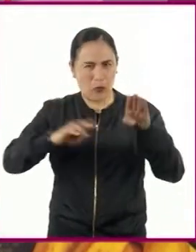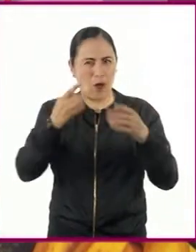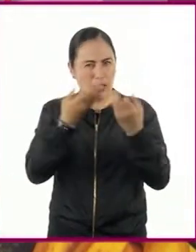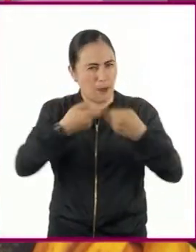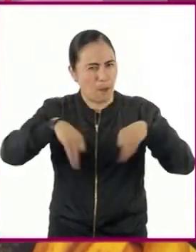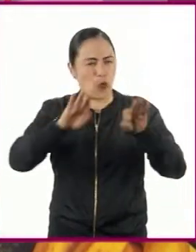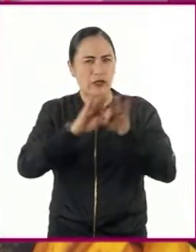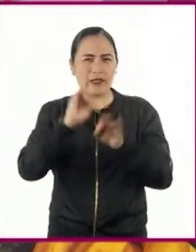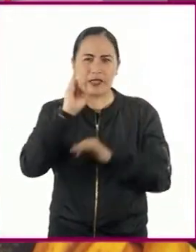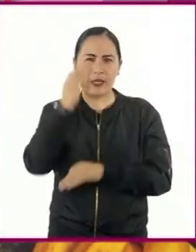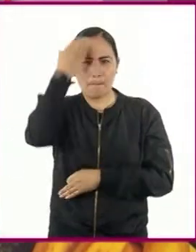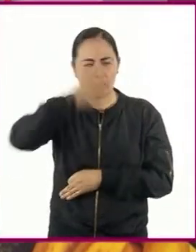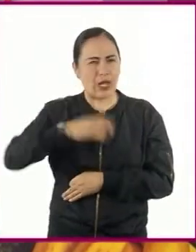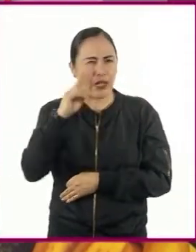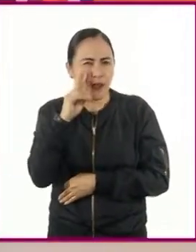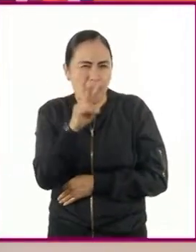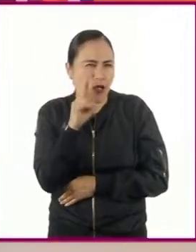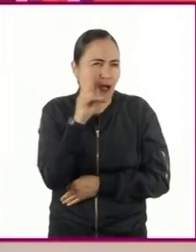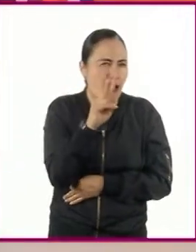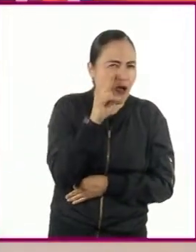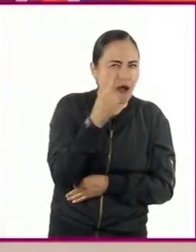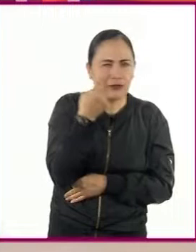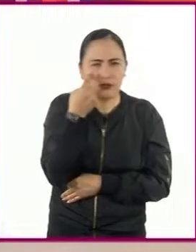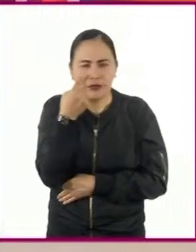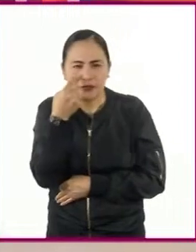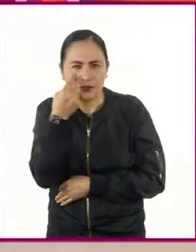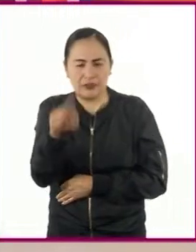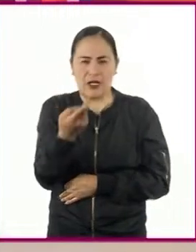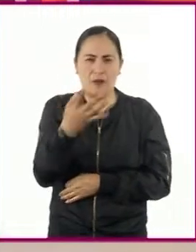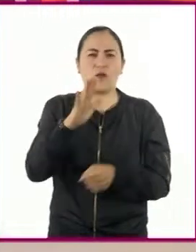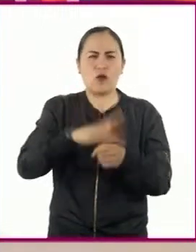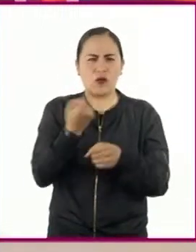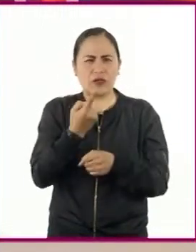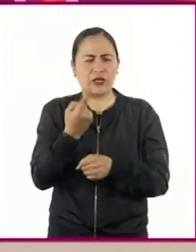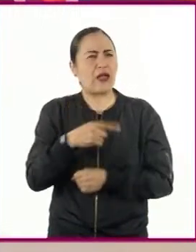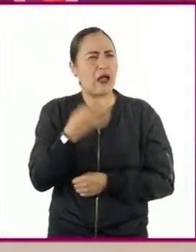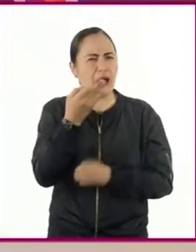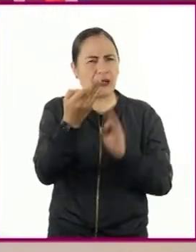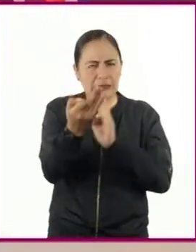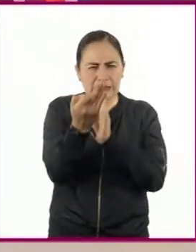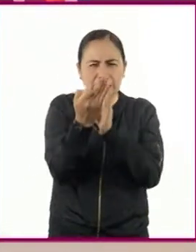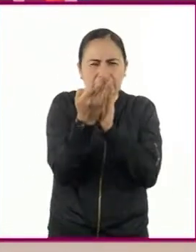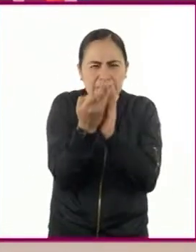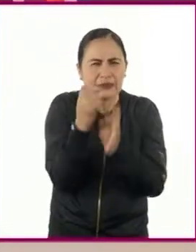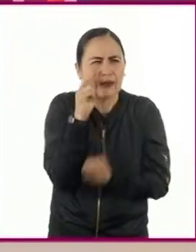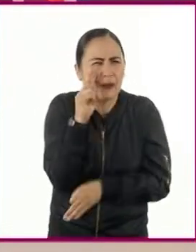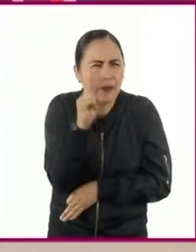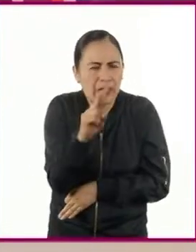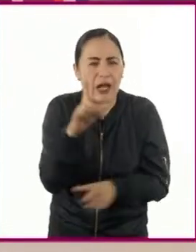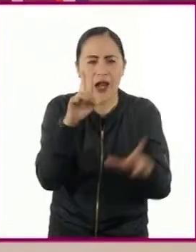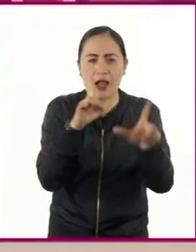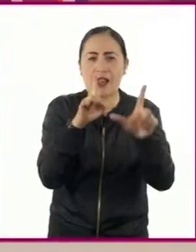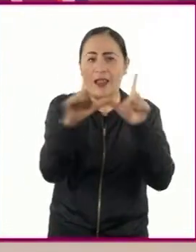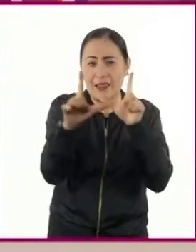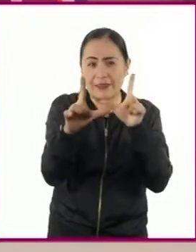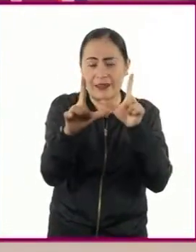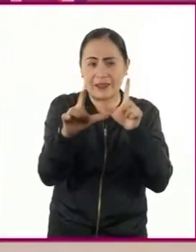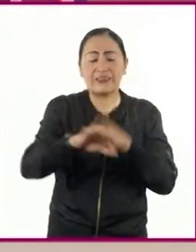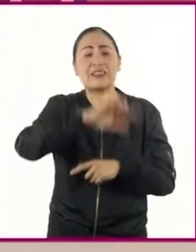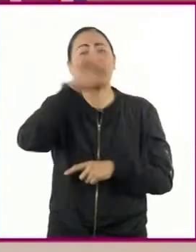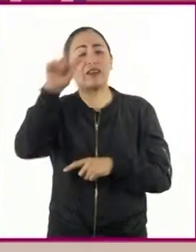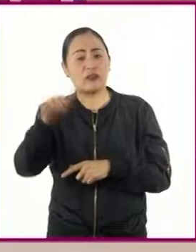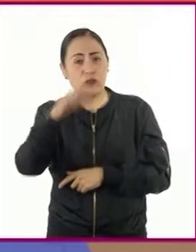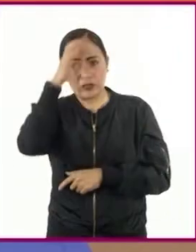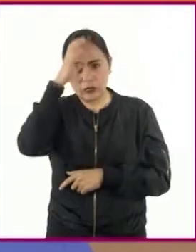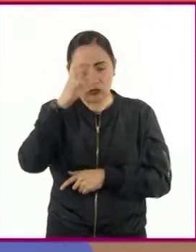a las imágenes que se encuentran en la galería, ya que cerca de ellas encontrarán varias letras que ayudarán a identificar el